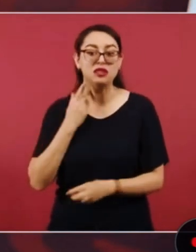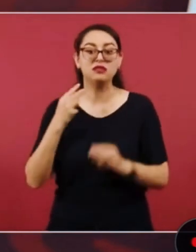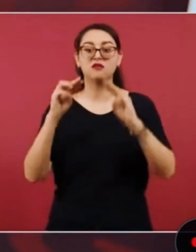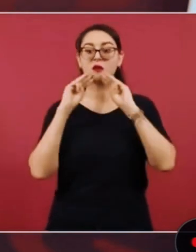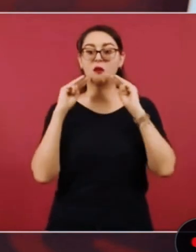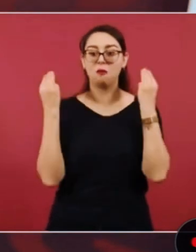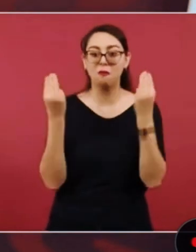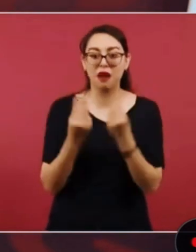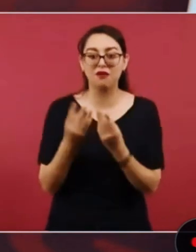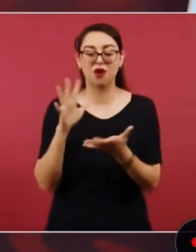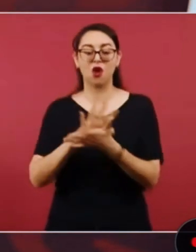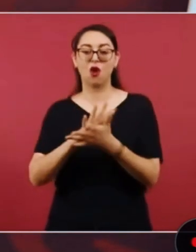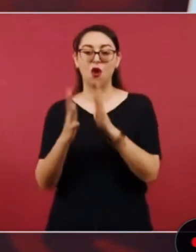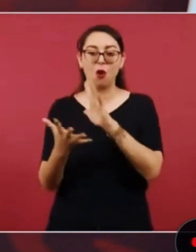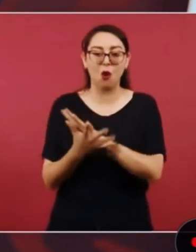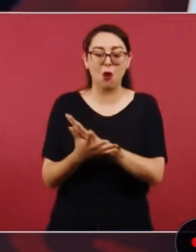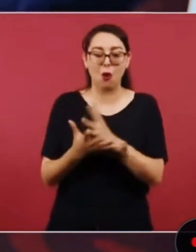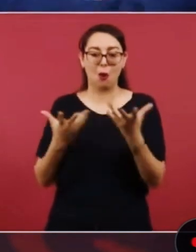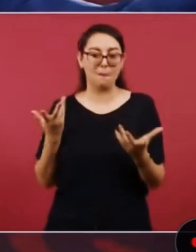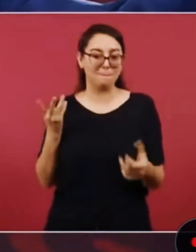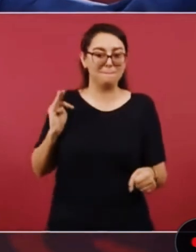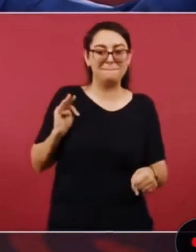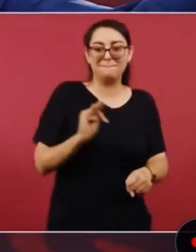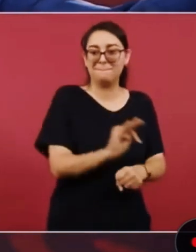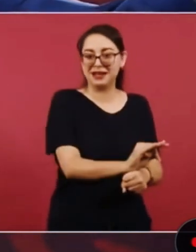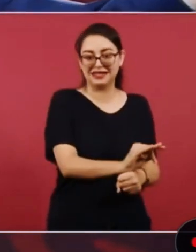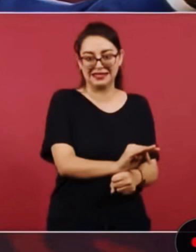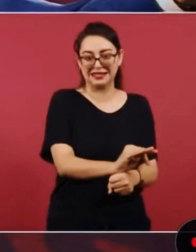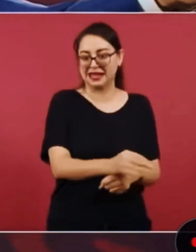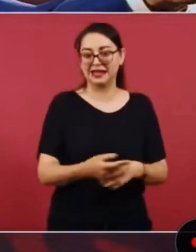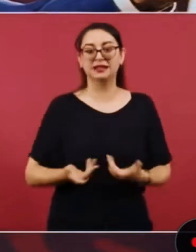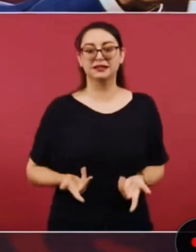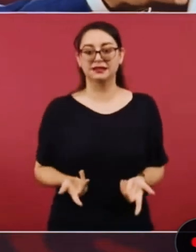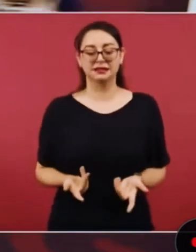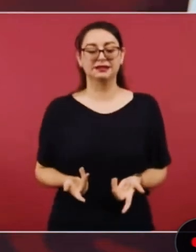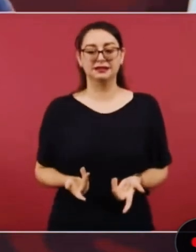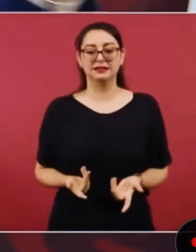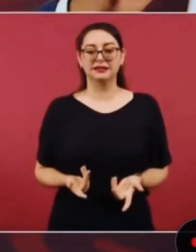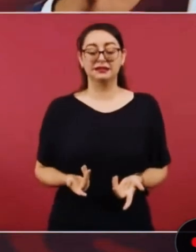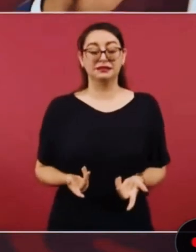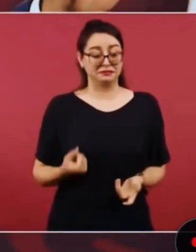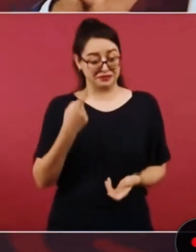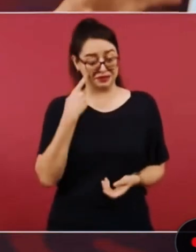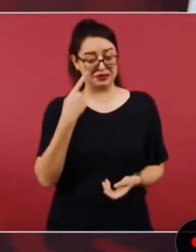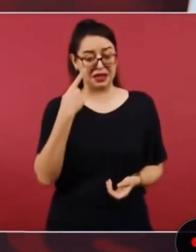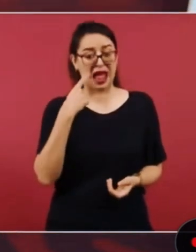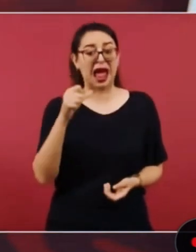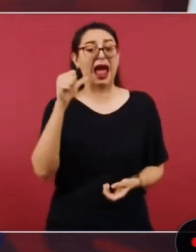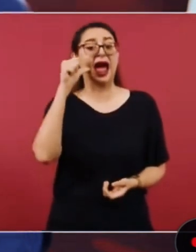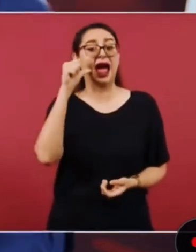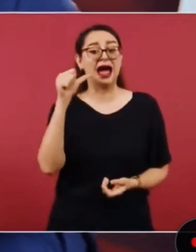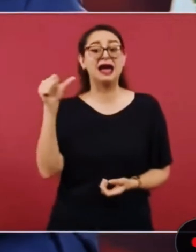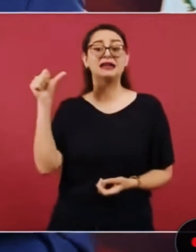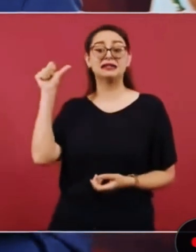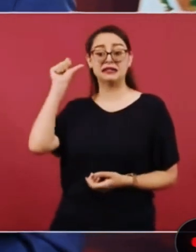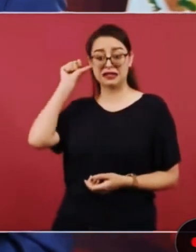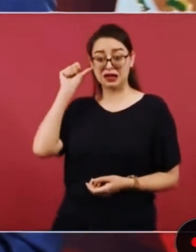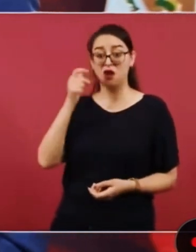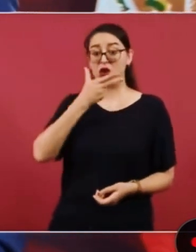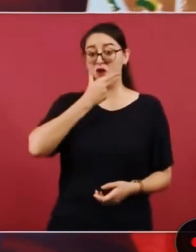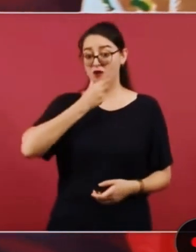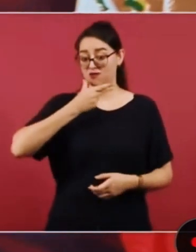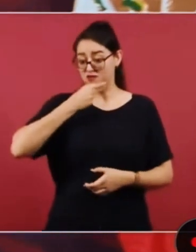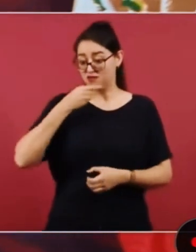un juez algo nunca visto dio la instrucción